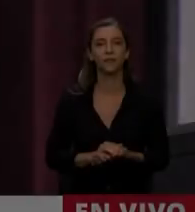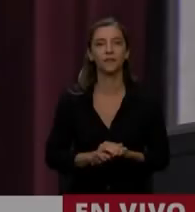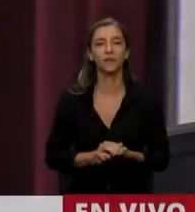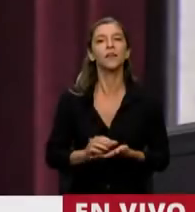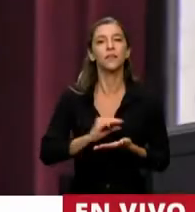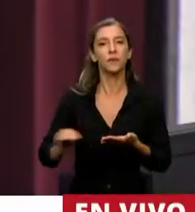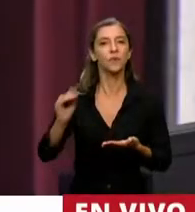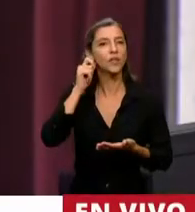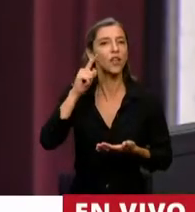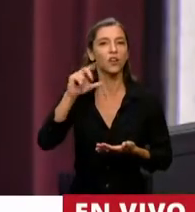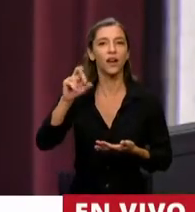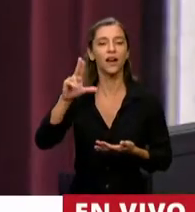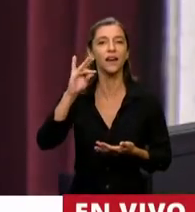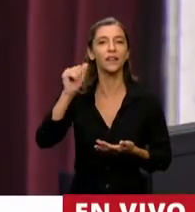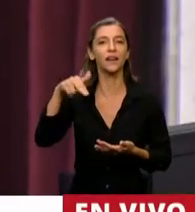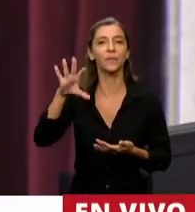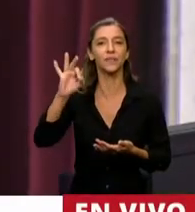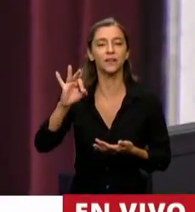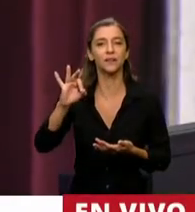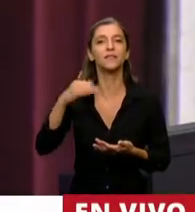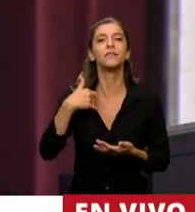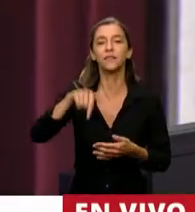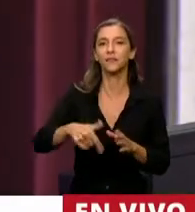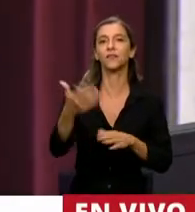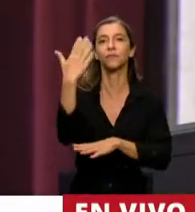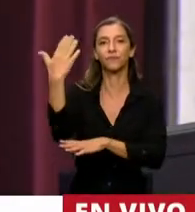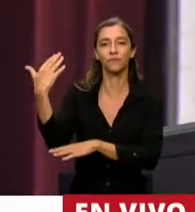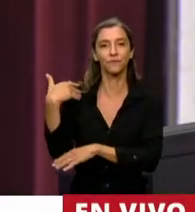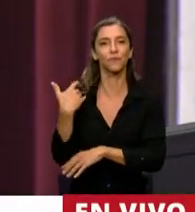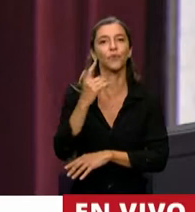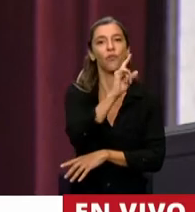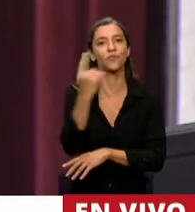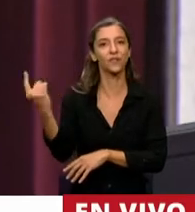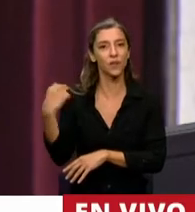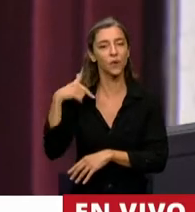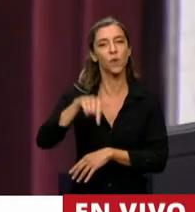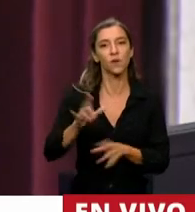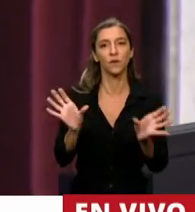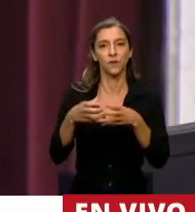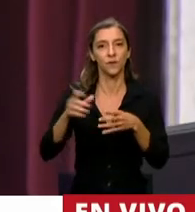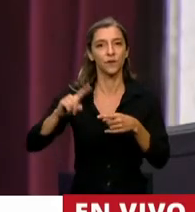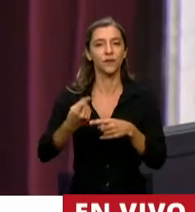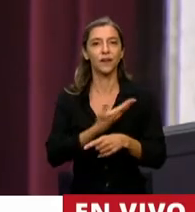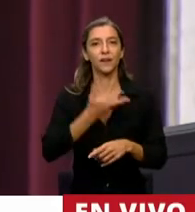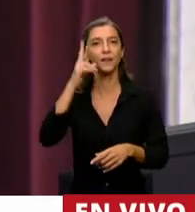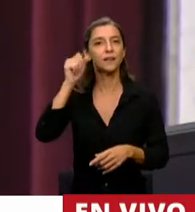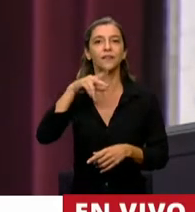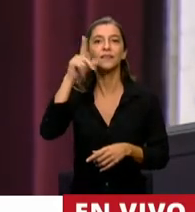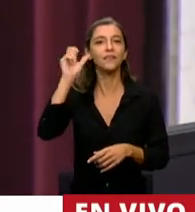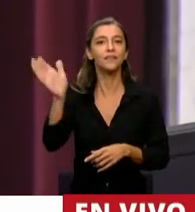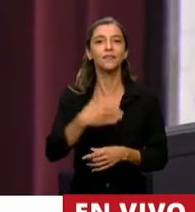Tiene la palabra la diputada Estela Hernández, frente de todos, provincia del Chubut.